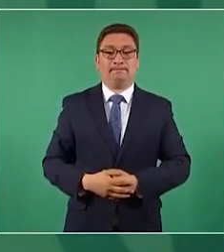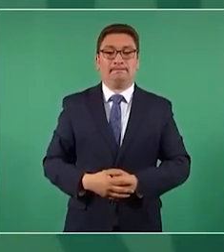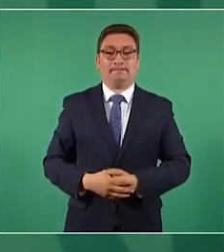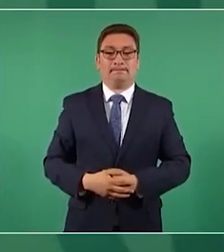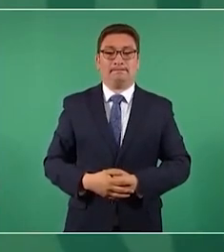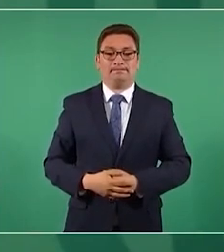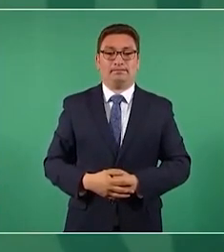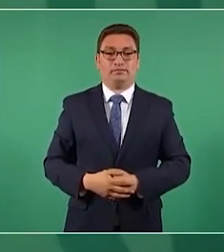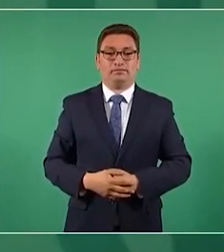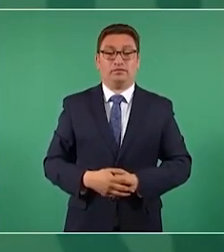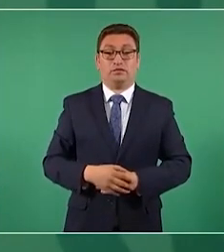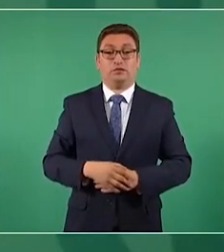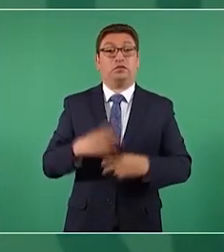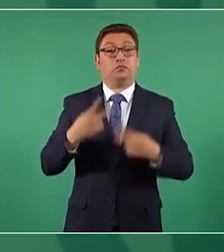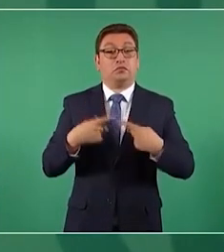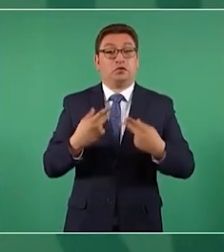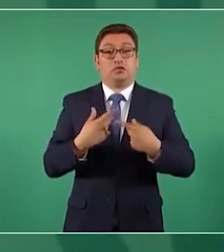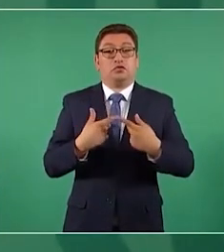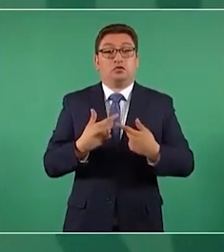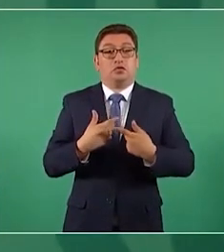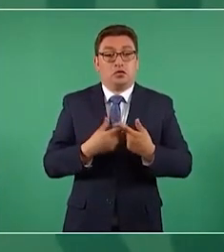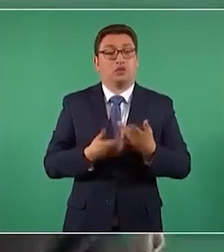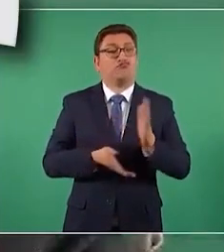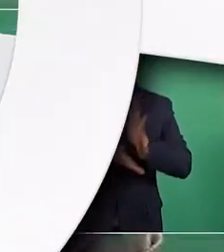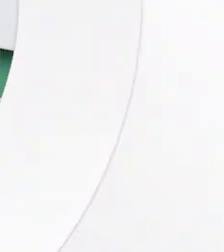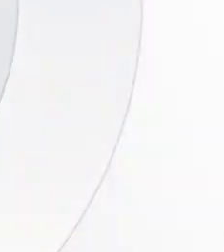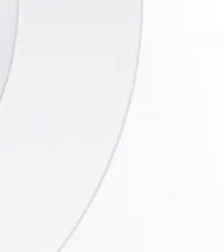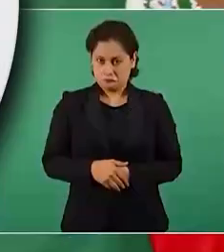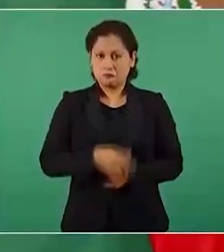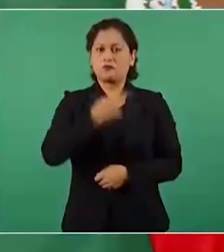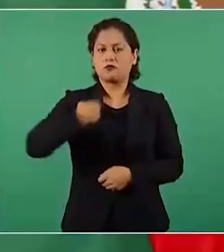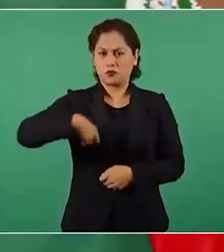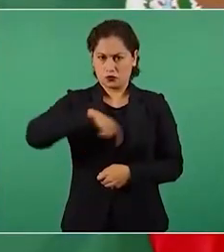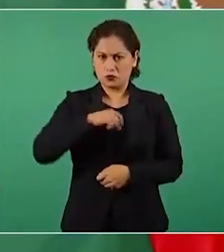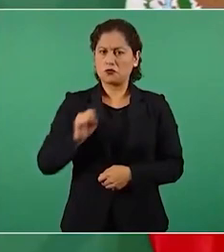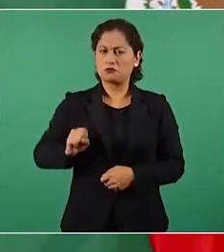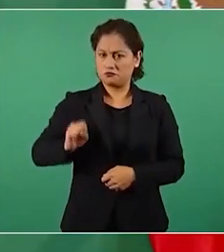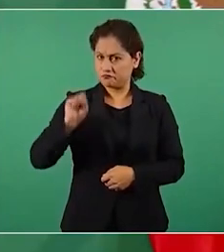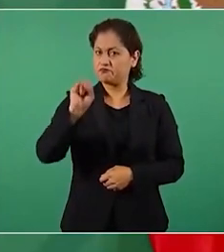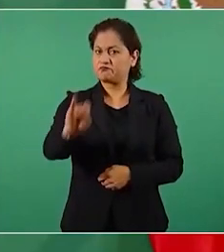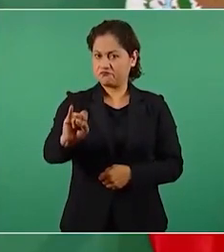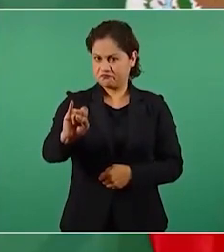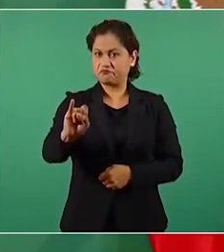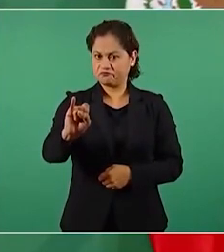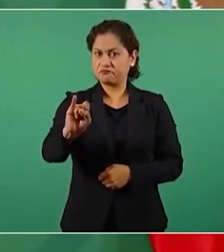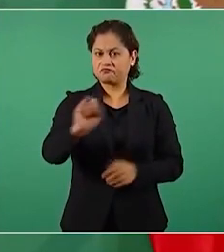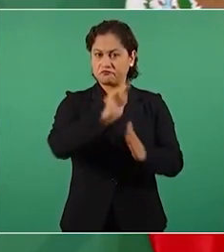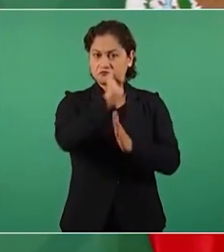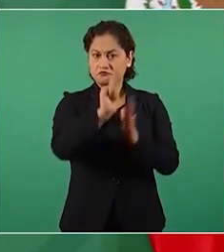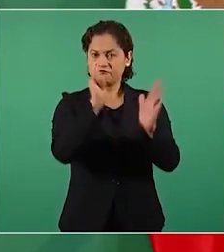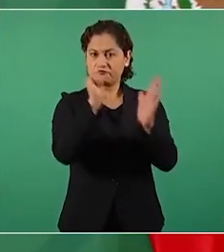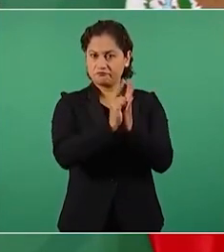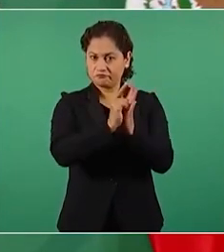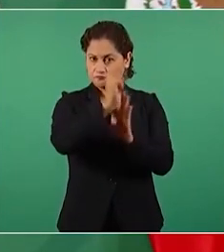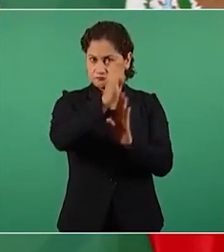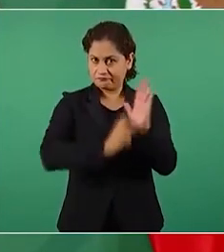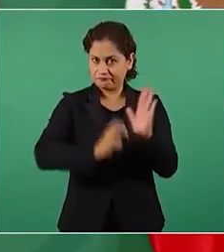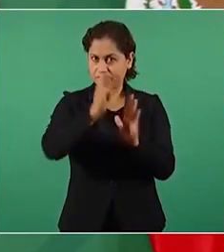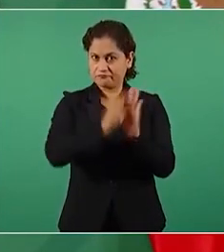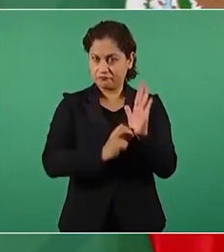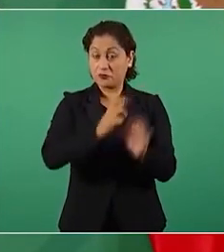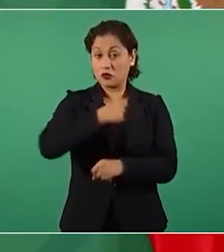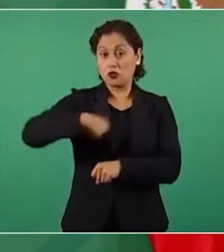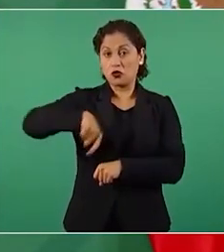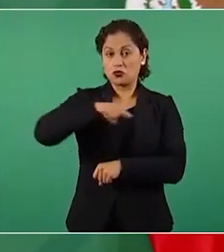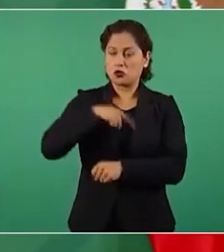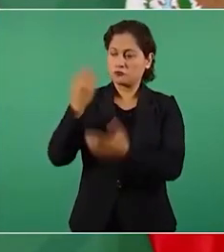y salió a votar. Una buena reforma. Vamos a proponerla y va